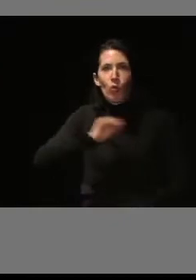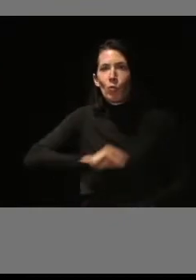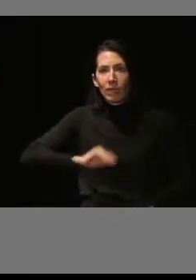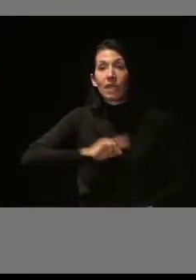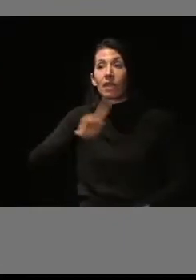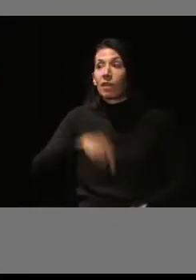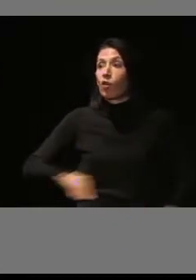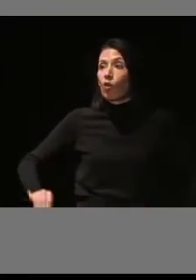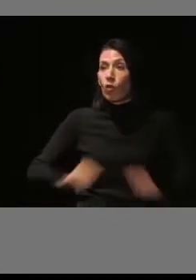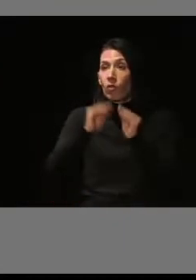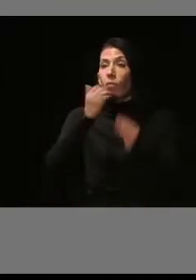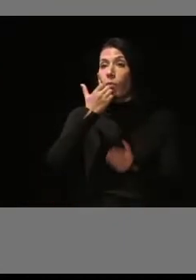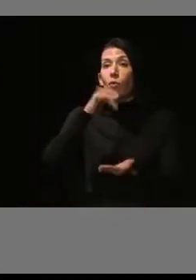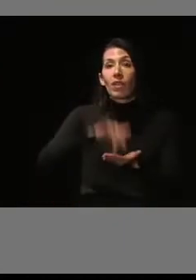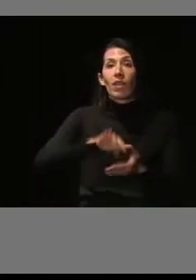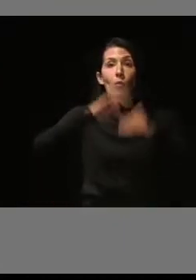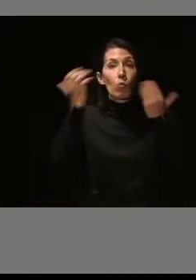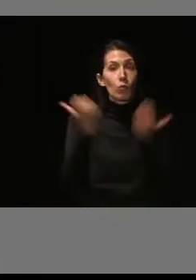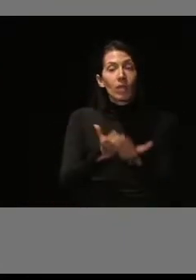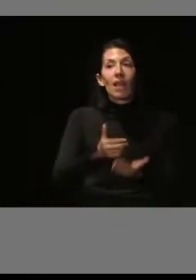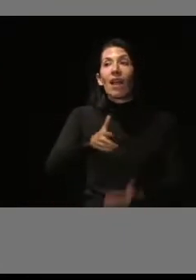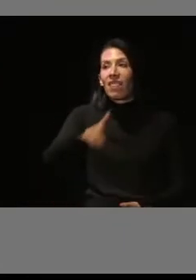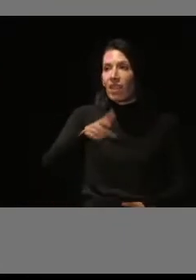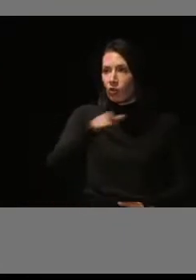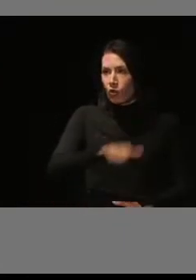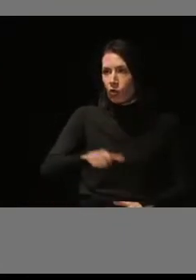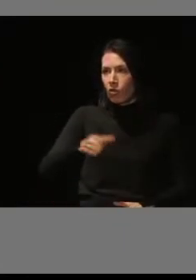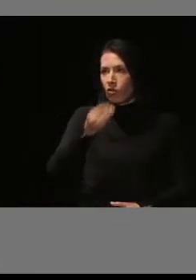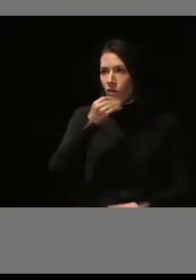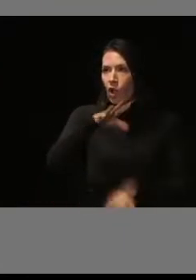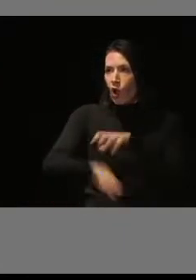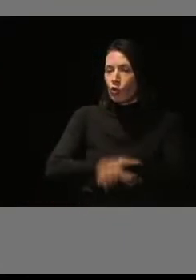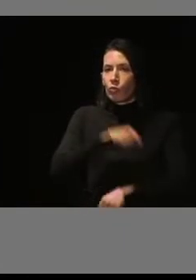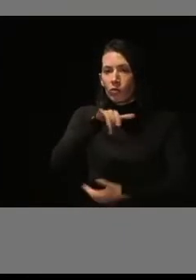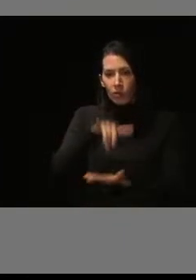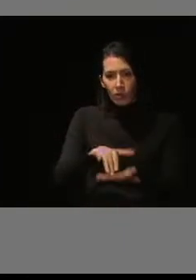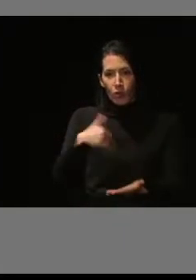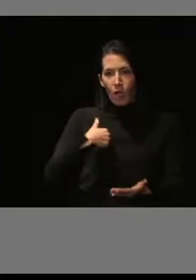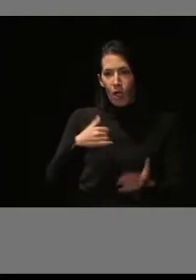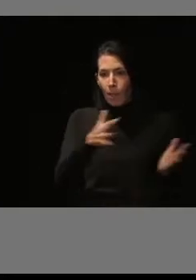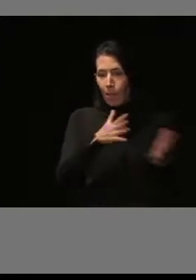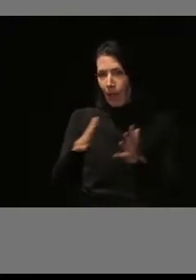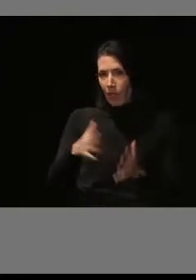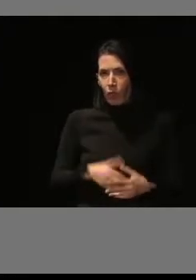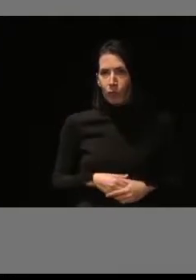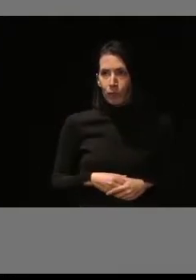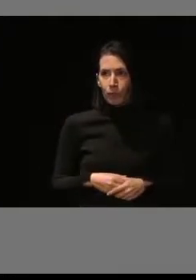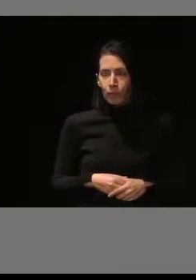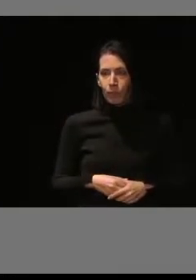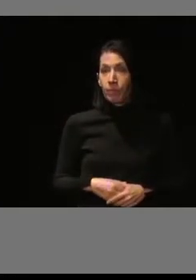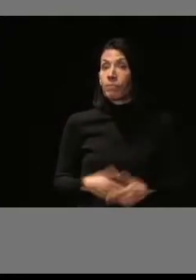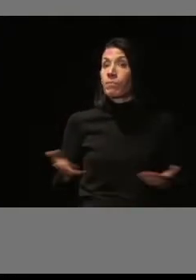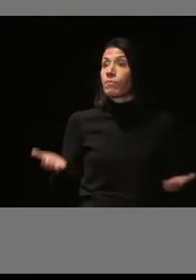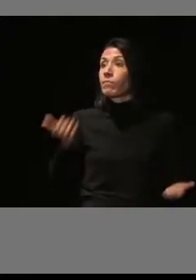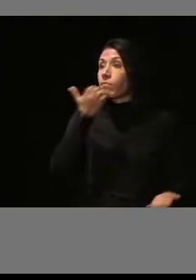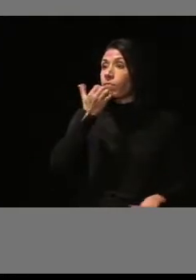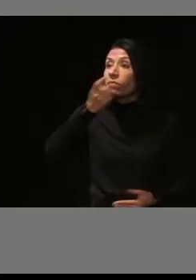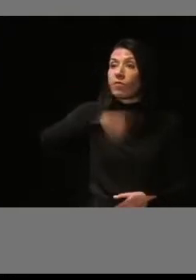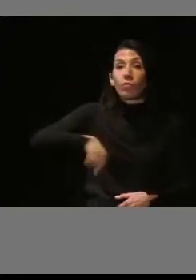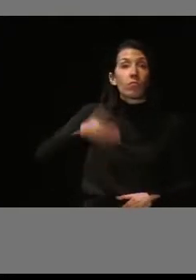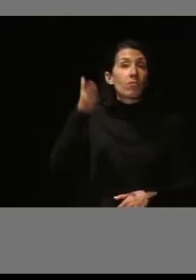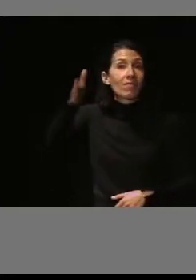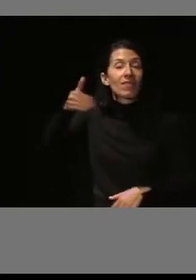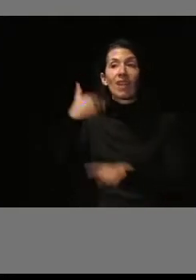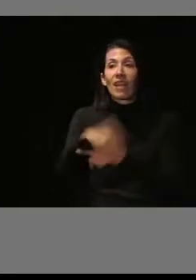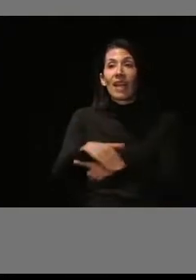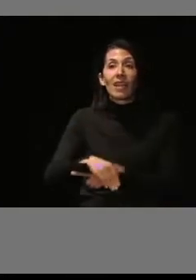coincidir con el Día Mundial de los Derechos del Consumidor, que tiene lugar en marzo. Por lo tanto, si ven en la calle,